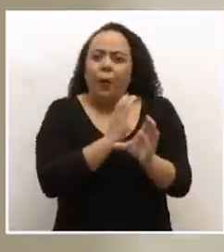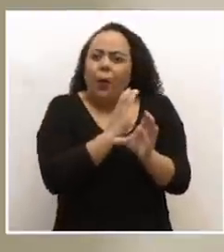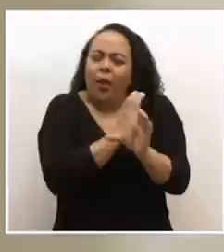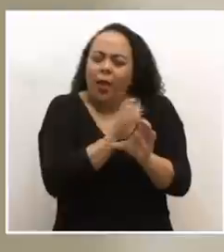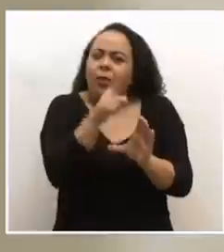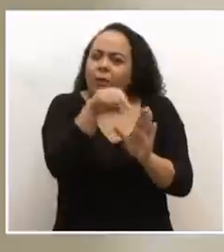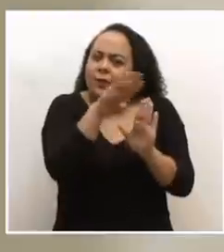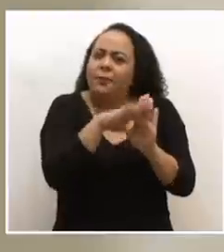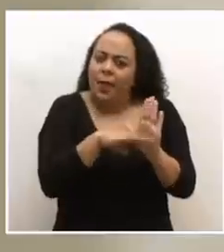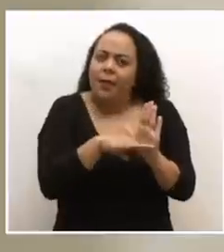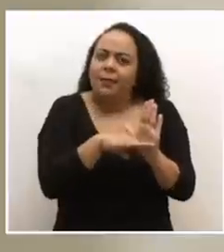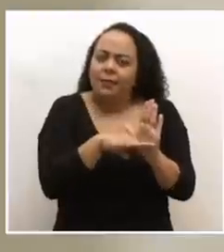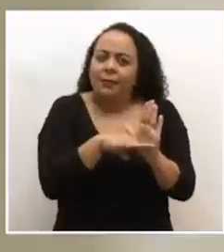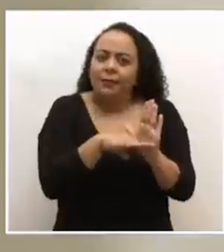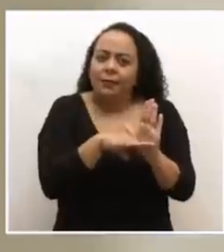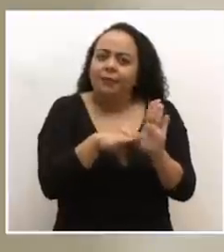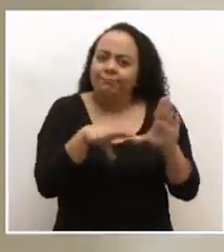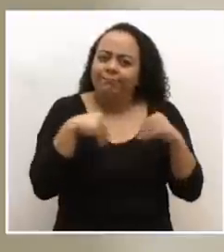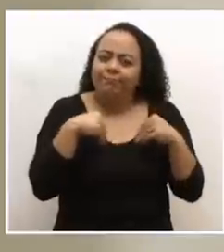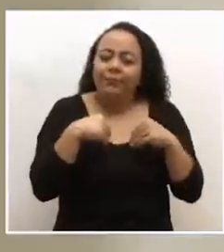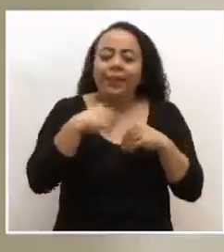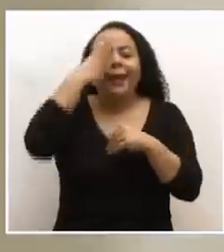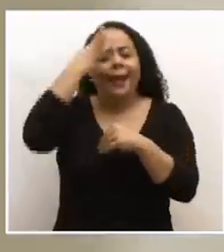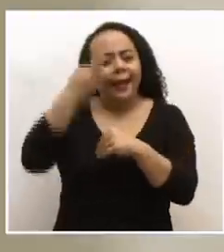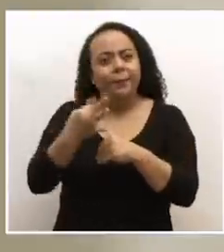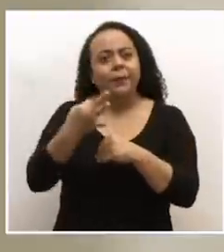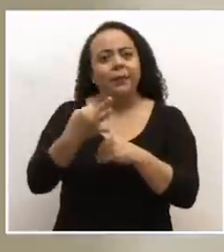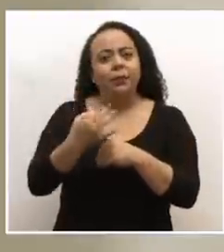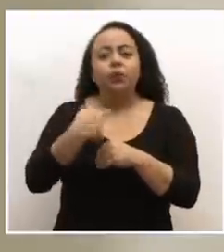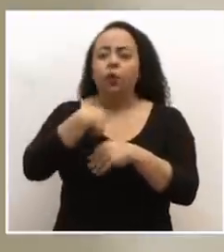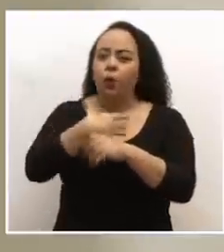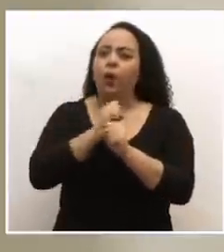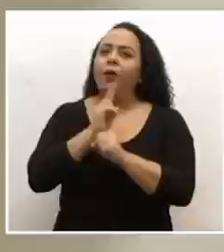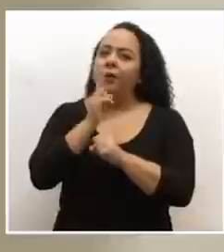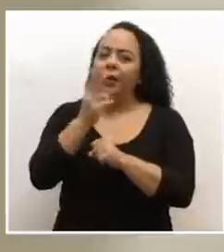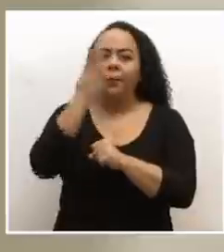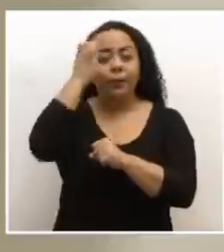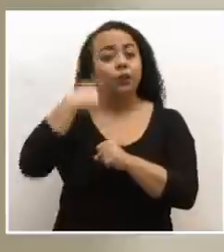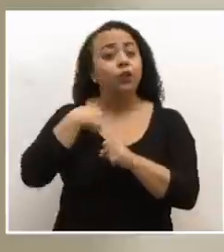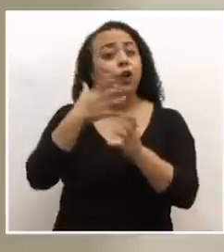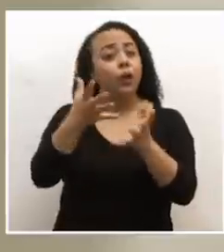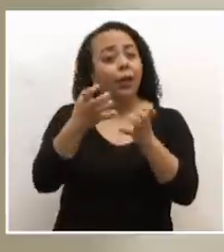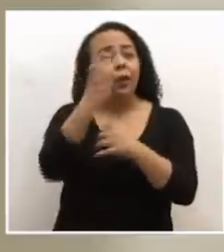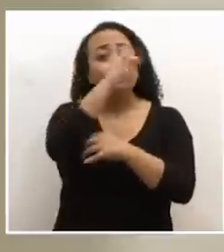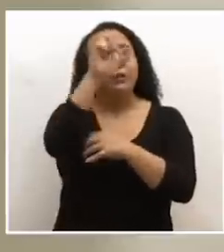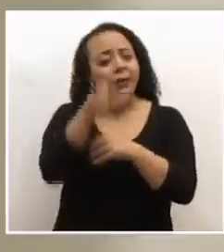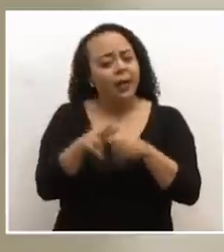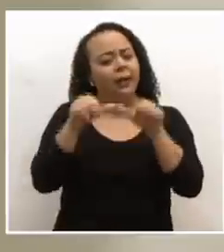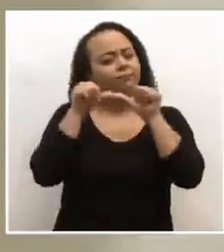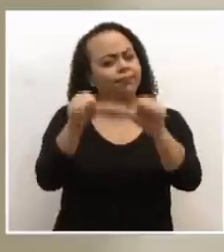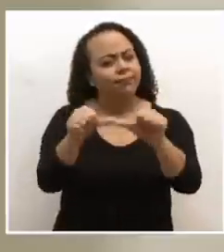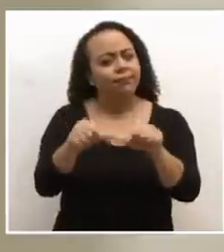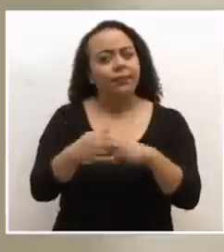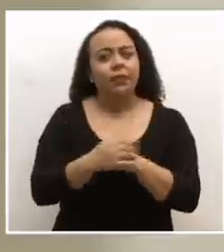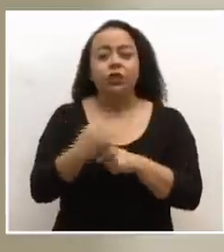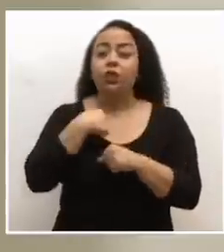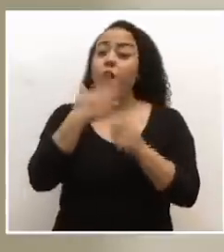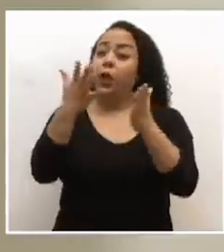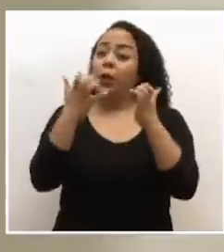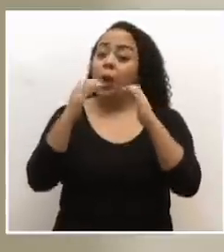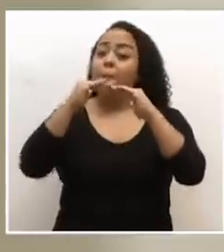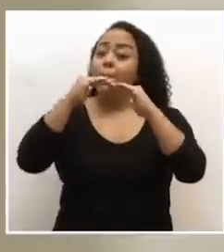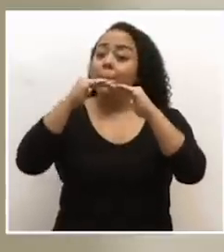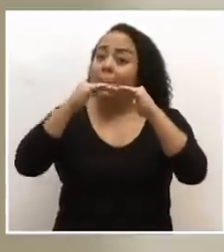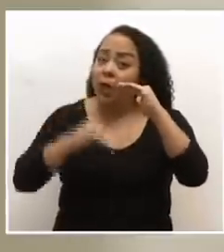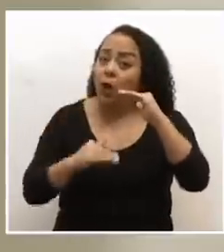esas medidas? Créanme que yo lo hago de verdad porque yo quiero que Costa Rica salga adelante, porque yo quiero que aquí la menor cantidad